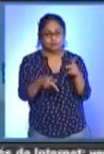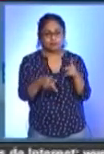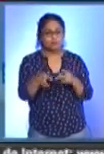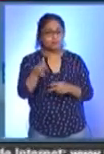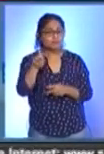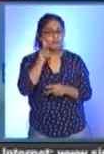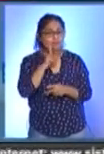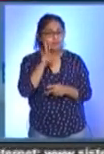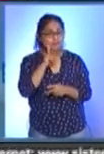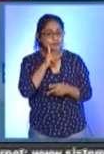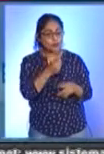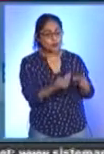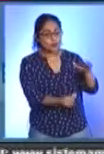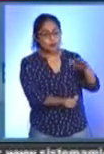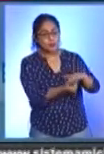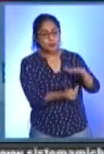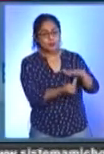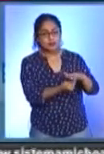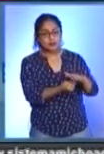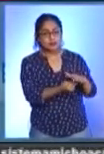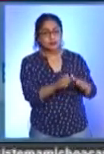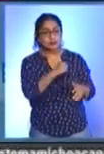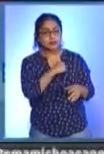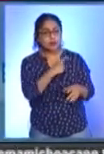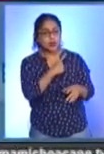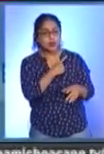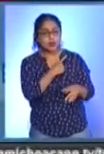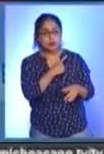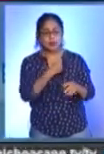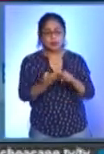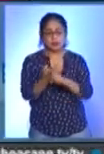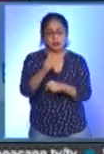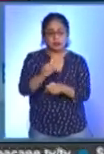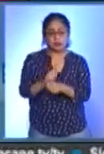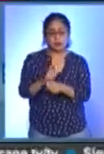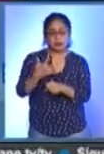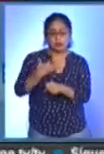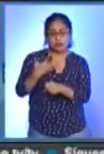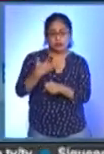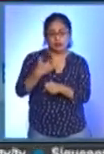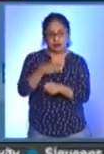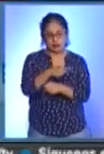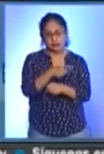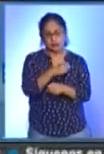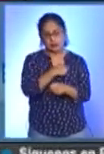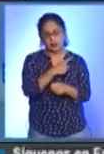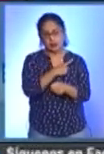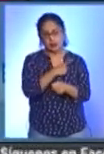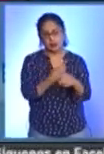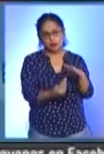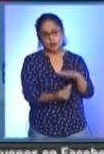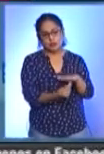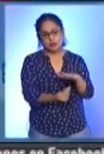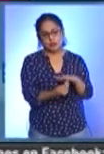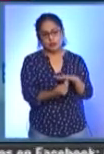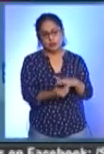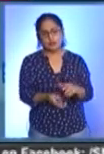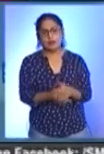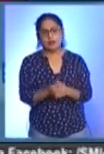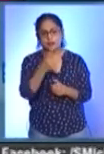Comité de Salud, que a nivel estatal se forma el Comité de Seguridad y Salud, particularmente en materia de